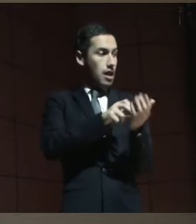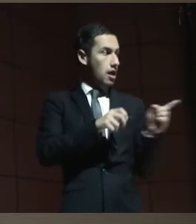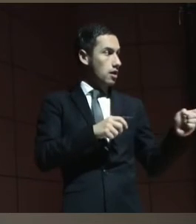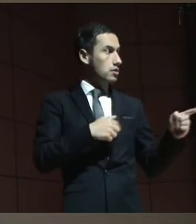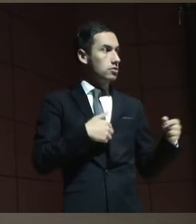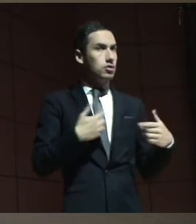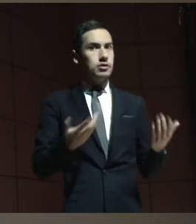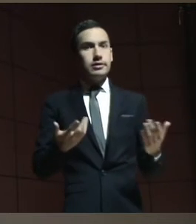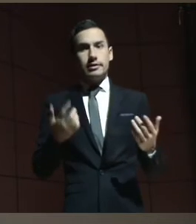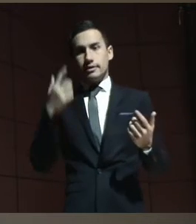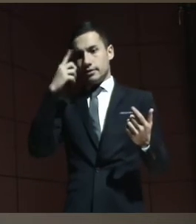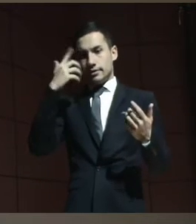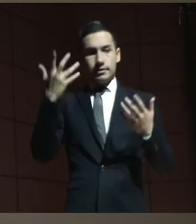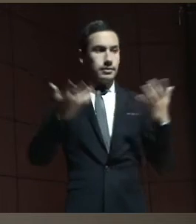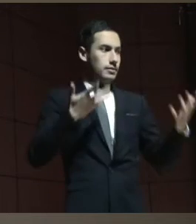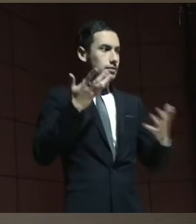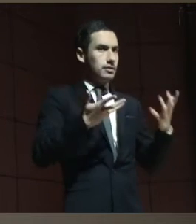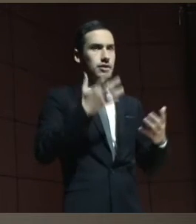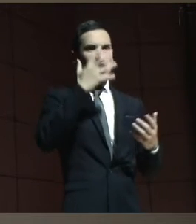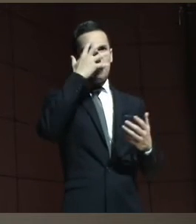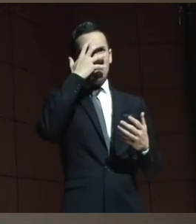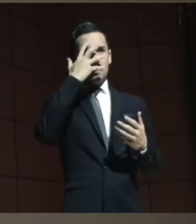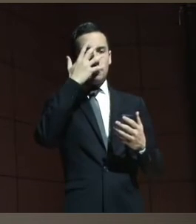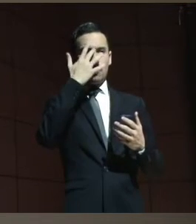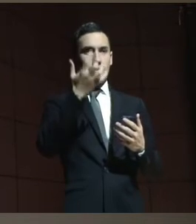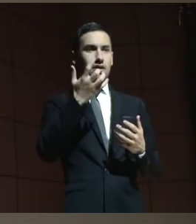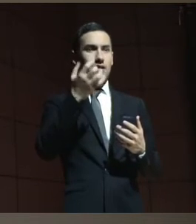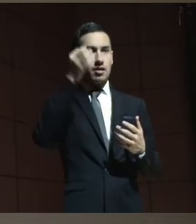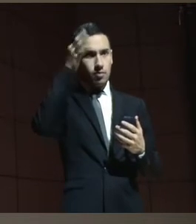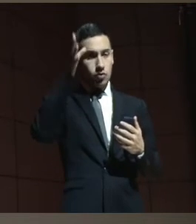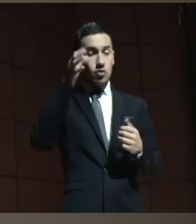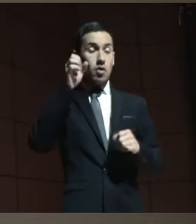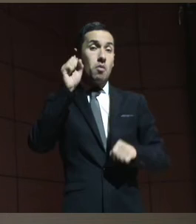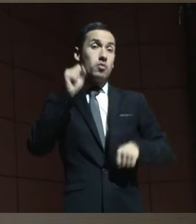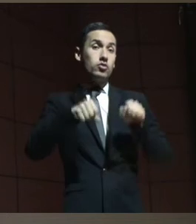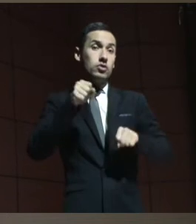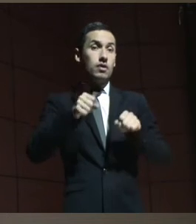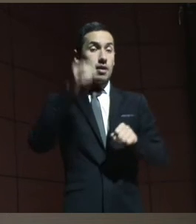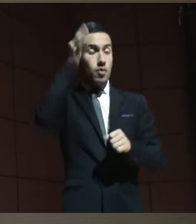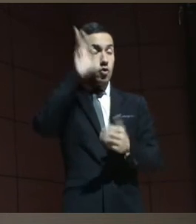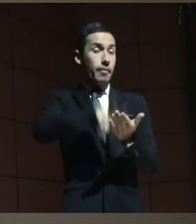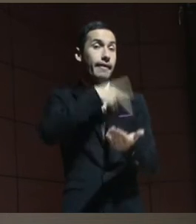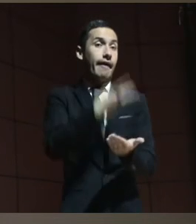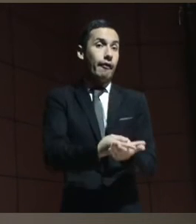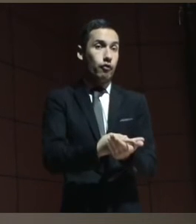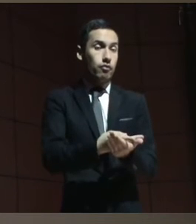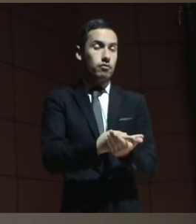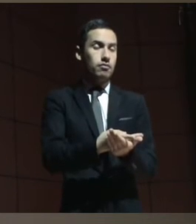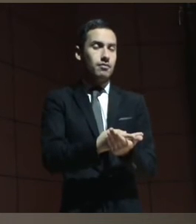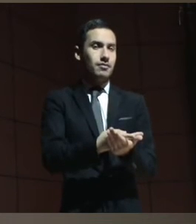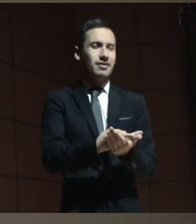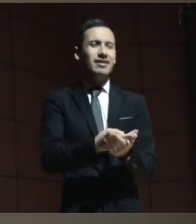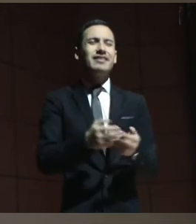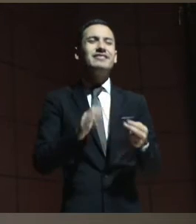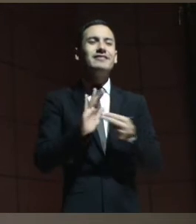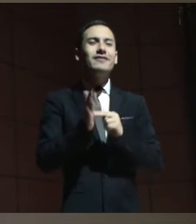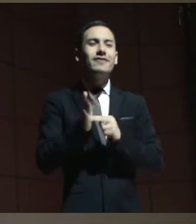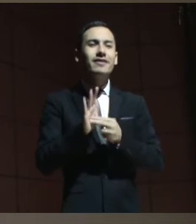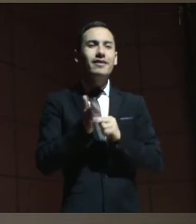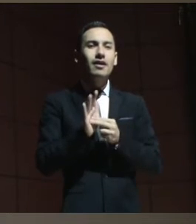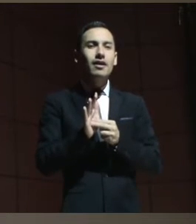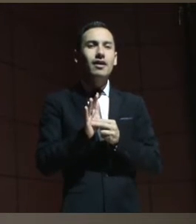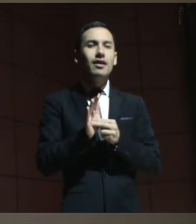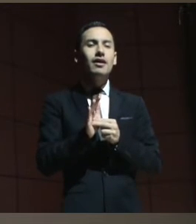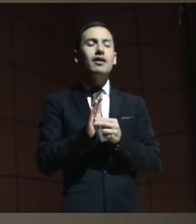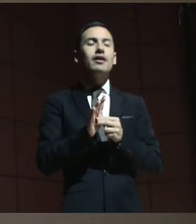hubiera hecho un papelón frente a todos ustedes, porque lo más posible es que me hubiera caído. Quiere decir que esto no es